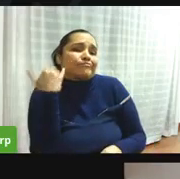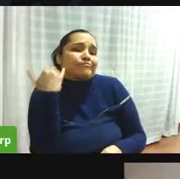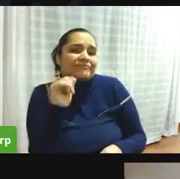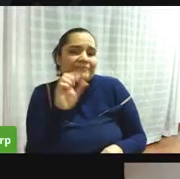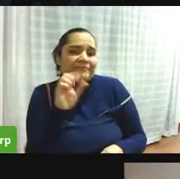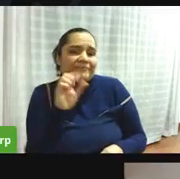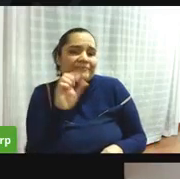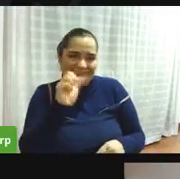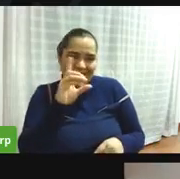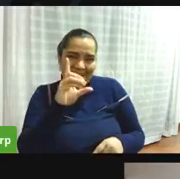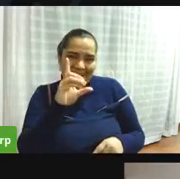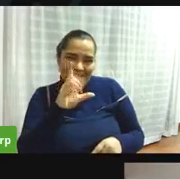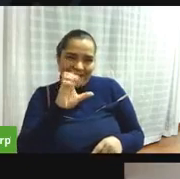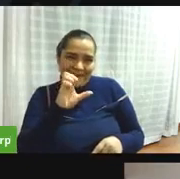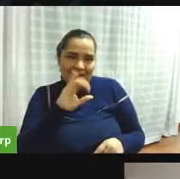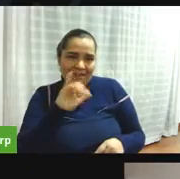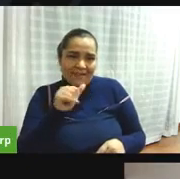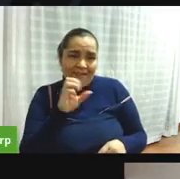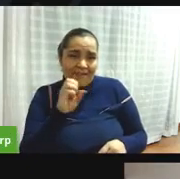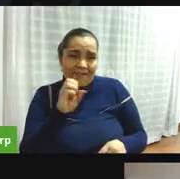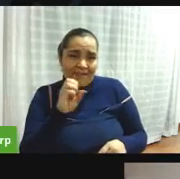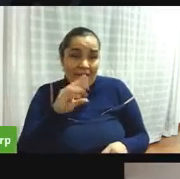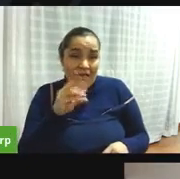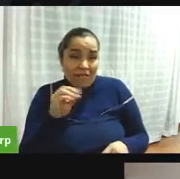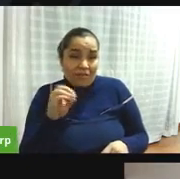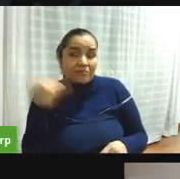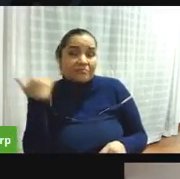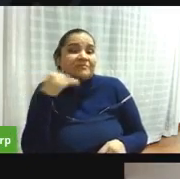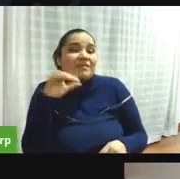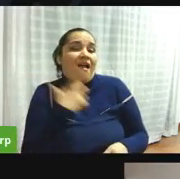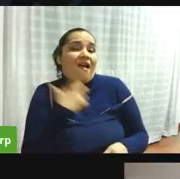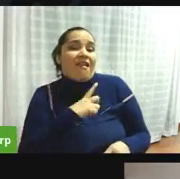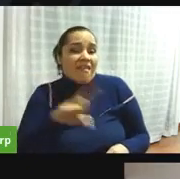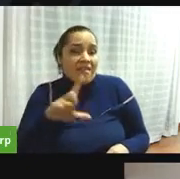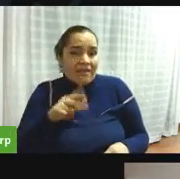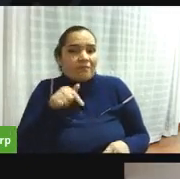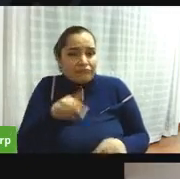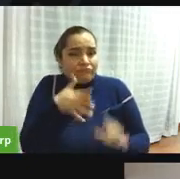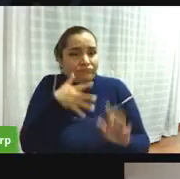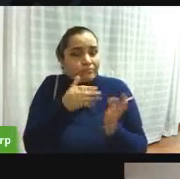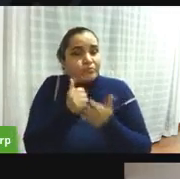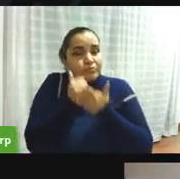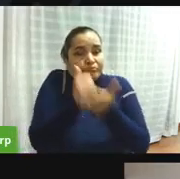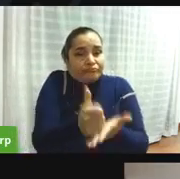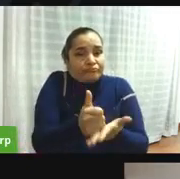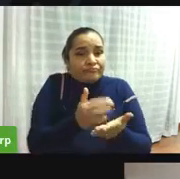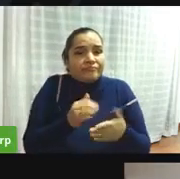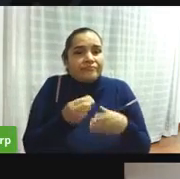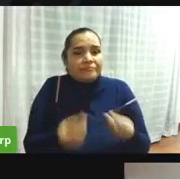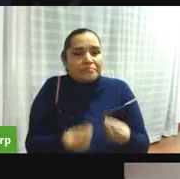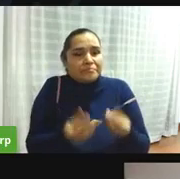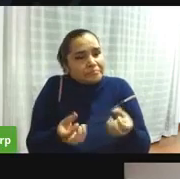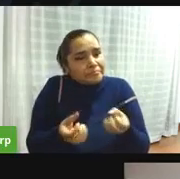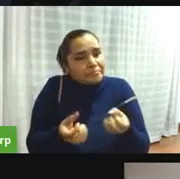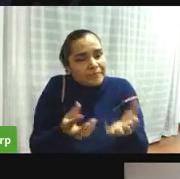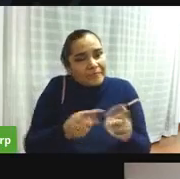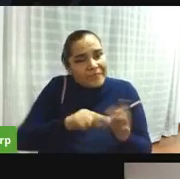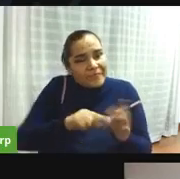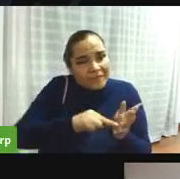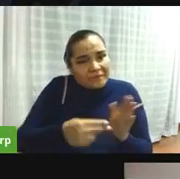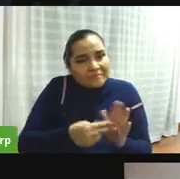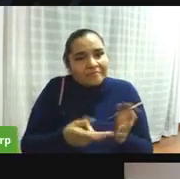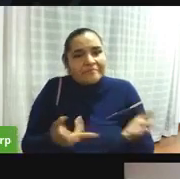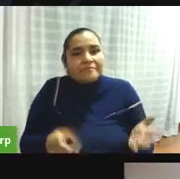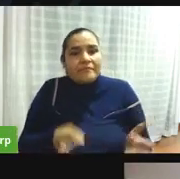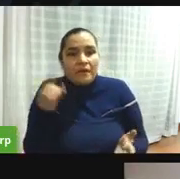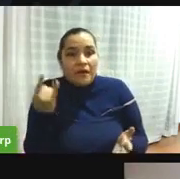que la elección sea la más mala de la historia ni la menos transparente antes va a permitir que haya más herramientas que si sabemos que hubo un riesgo en algún lado y lo